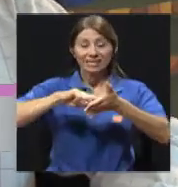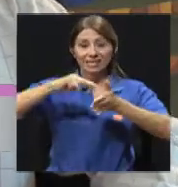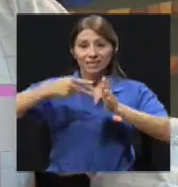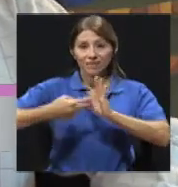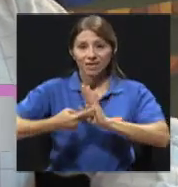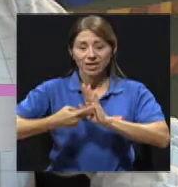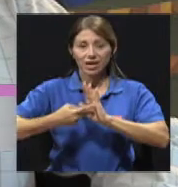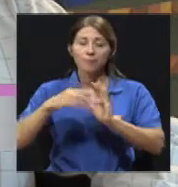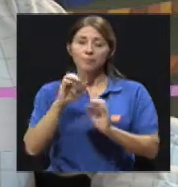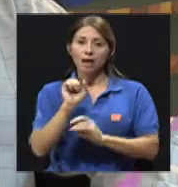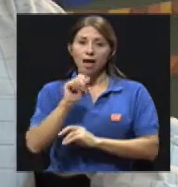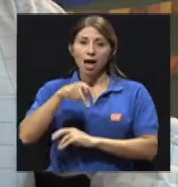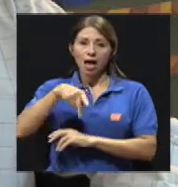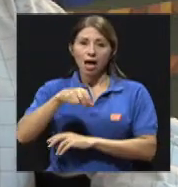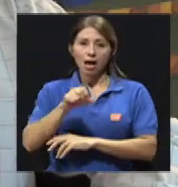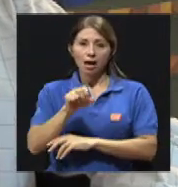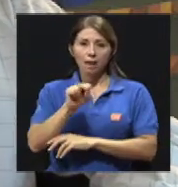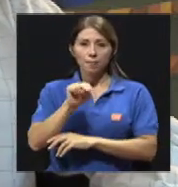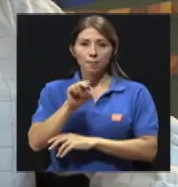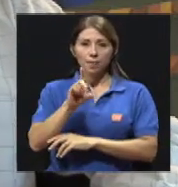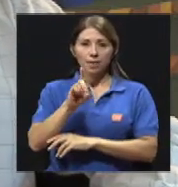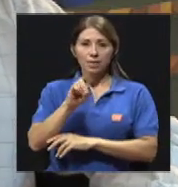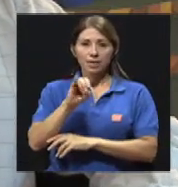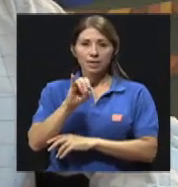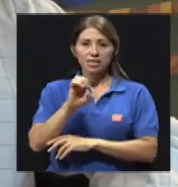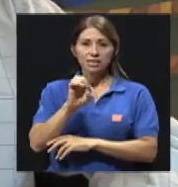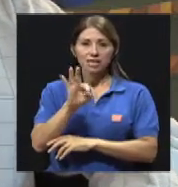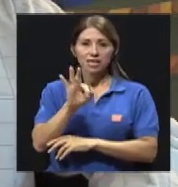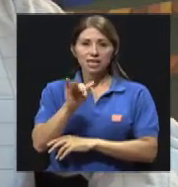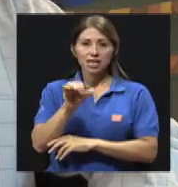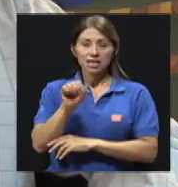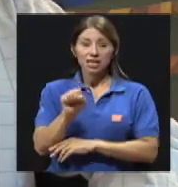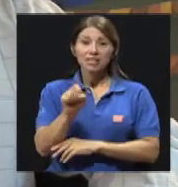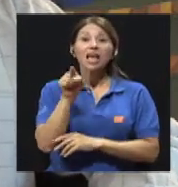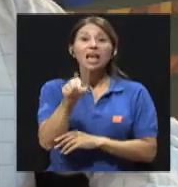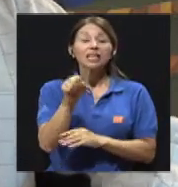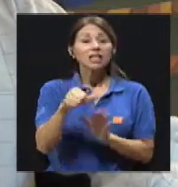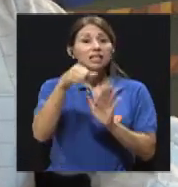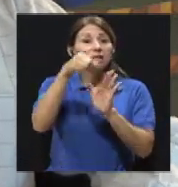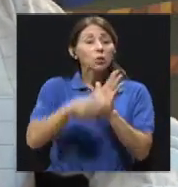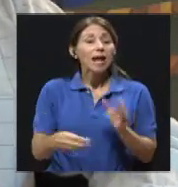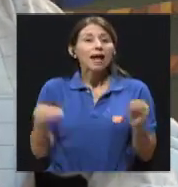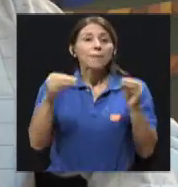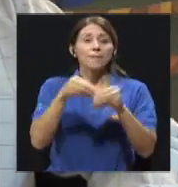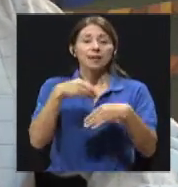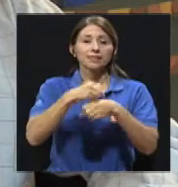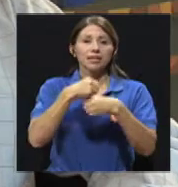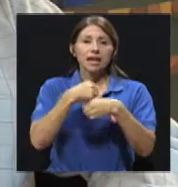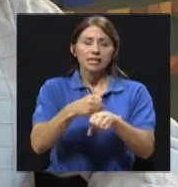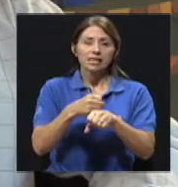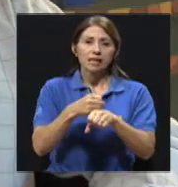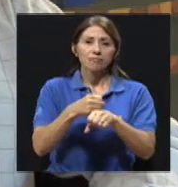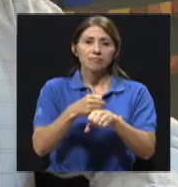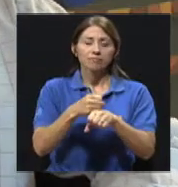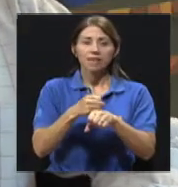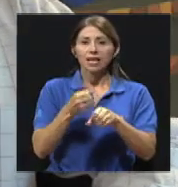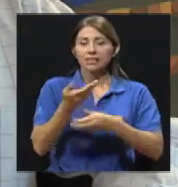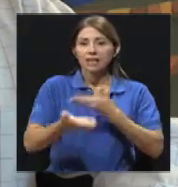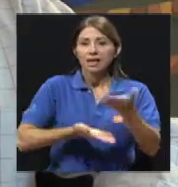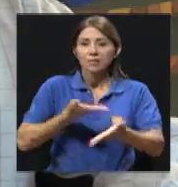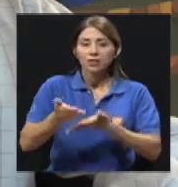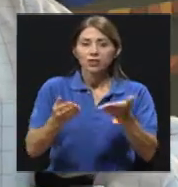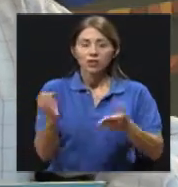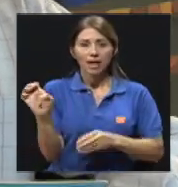cirugía de manera urgente que más se realizan en los servicios de emergencias